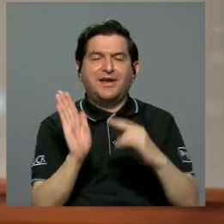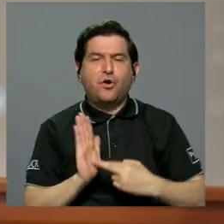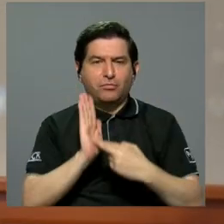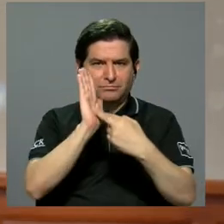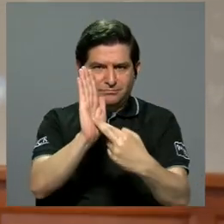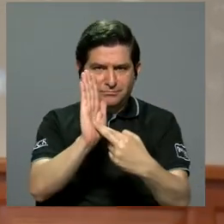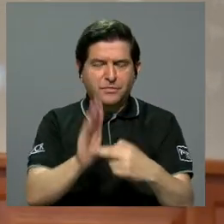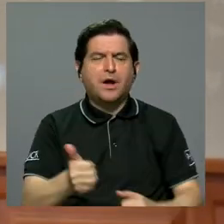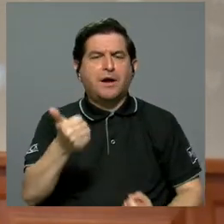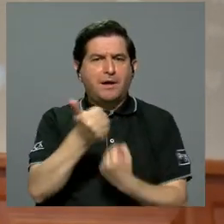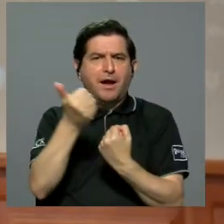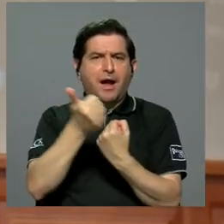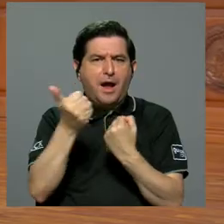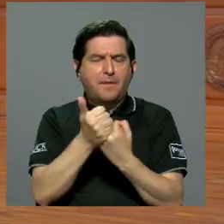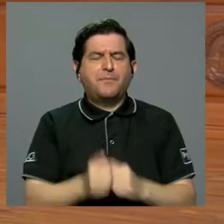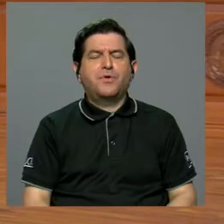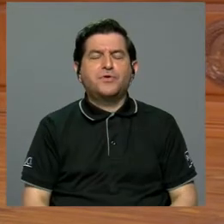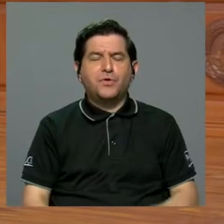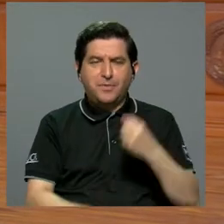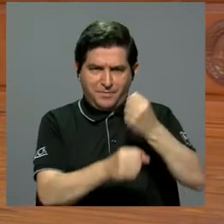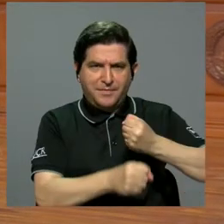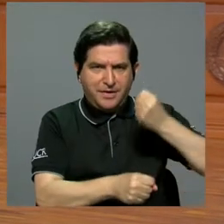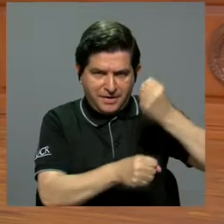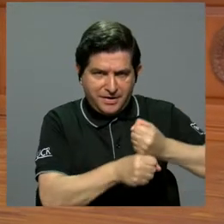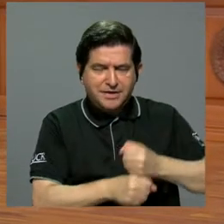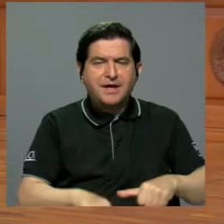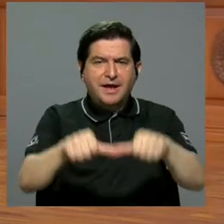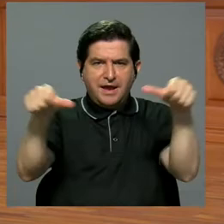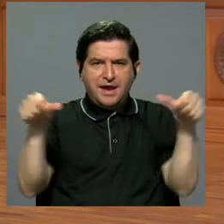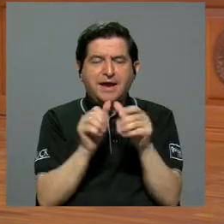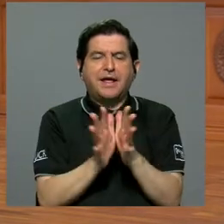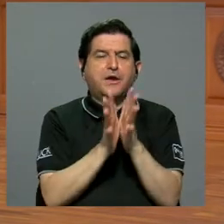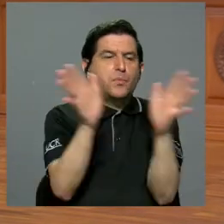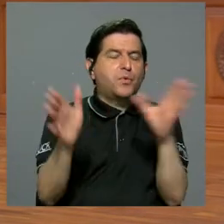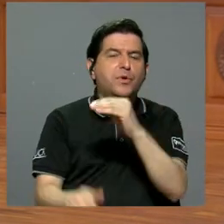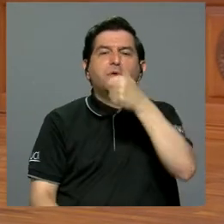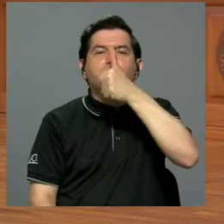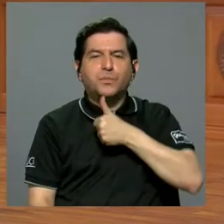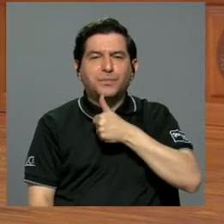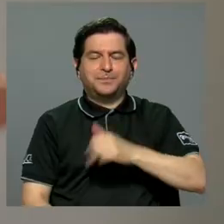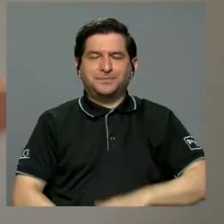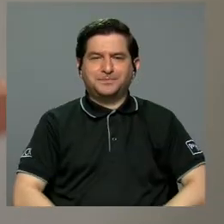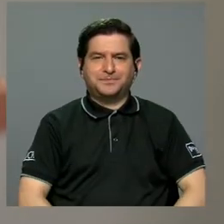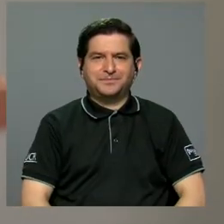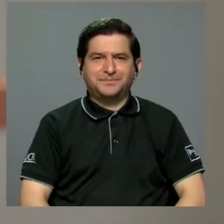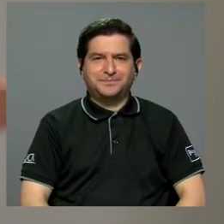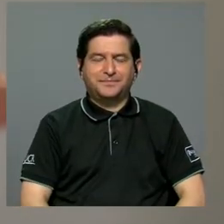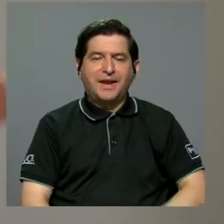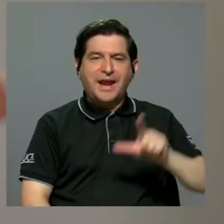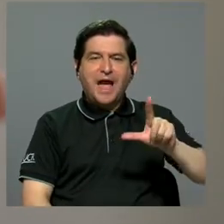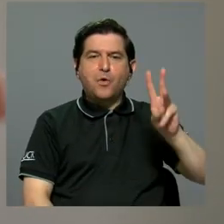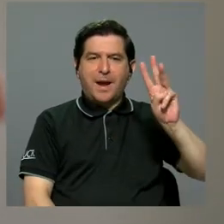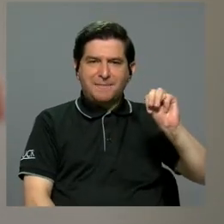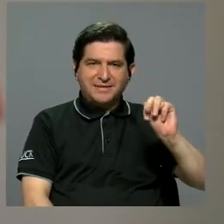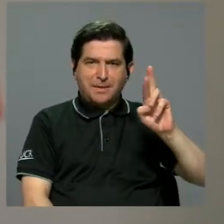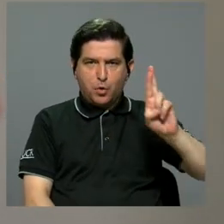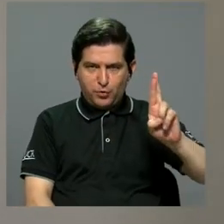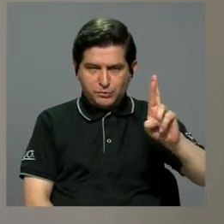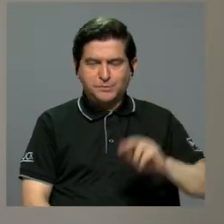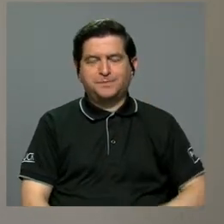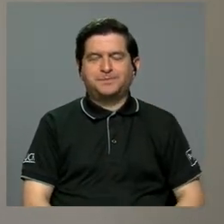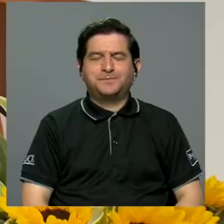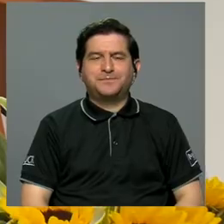representa un apoyo a nivel de empleabilidad en el ámbito público y privado laura matamoros